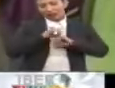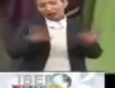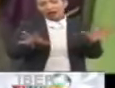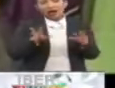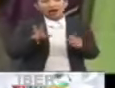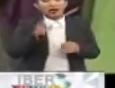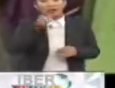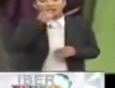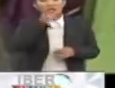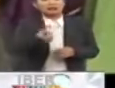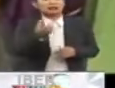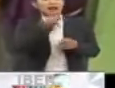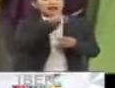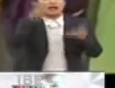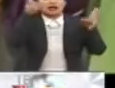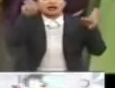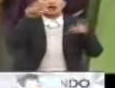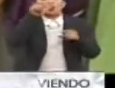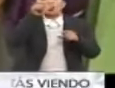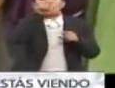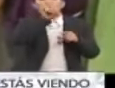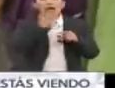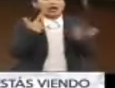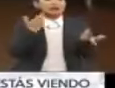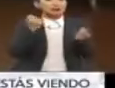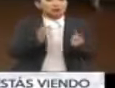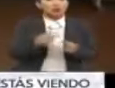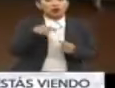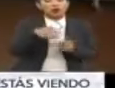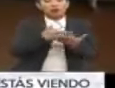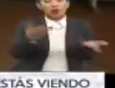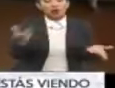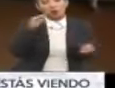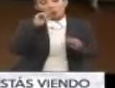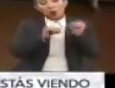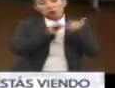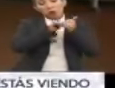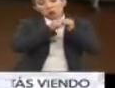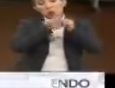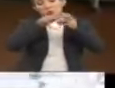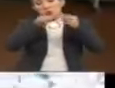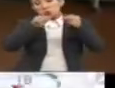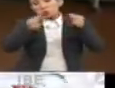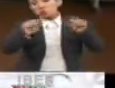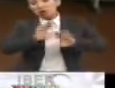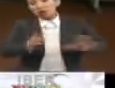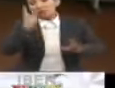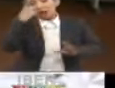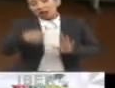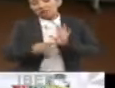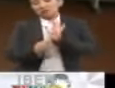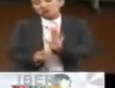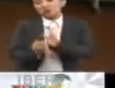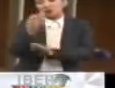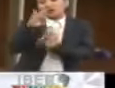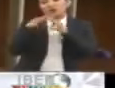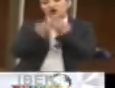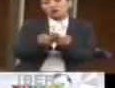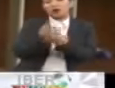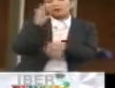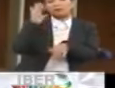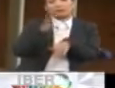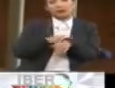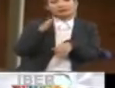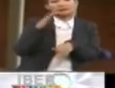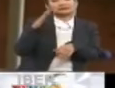se decía en el lema Lula es Adat, Adat es Lula, y ahora creo que eso se va a empezar a disolver, pues para presentar un modelo mucho más